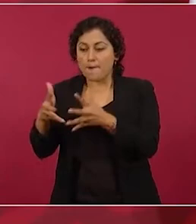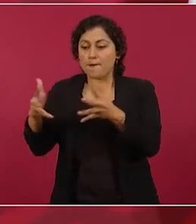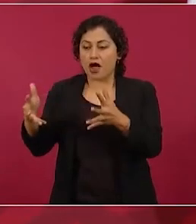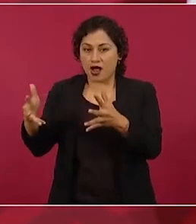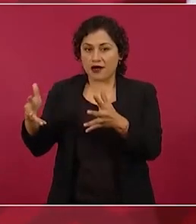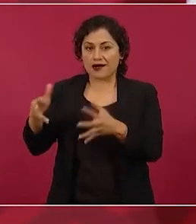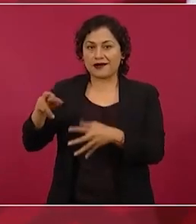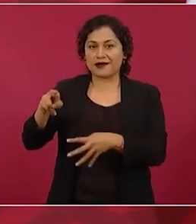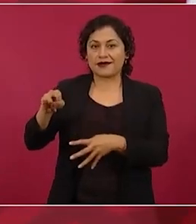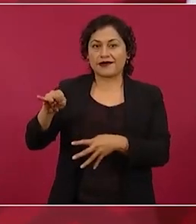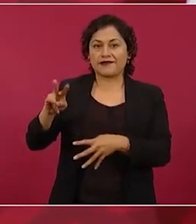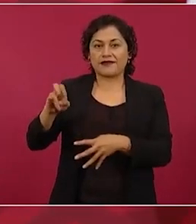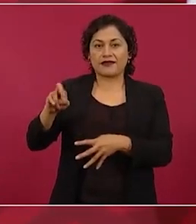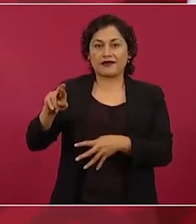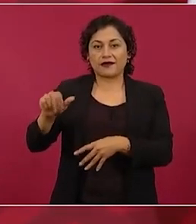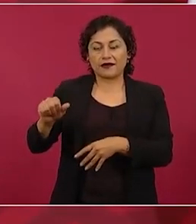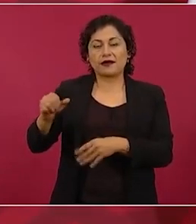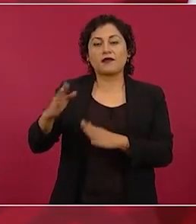Ribera Maya.